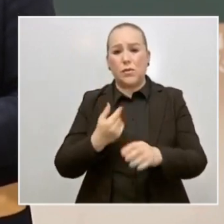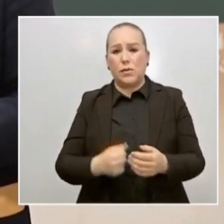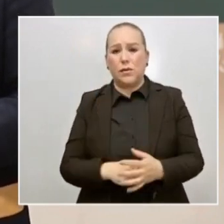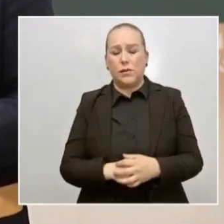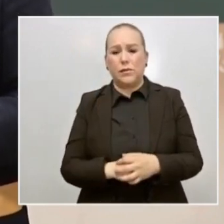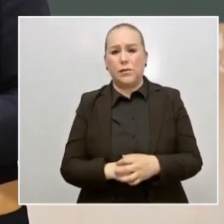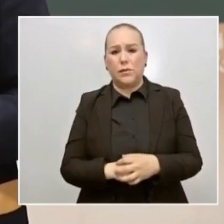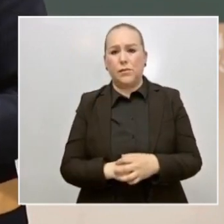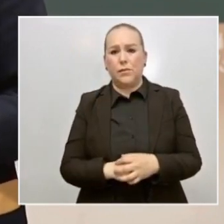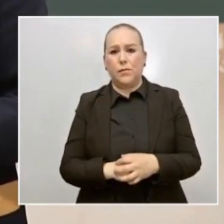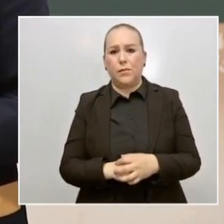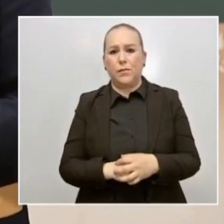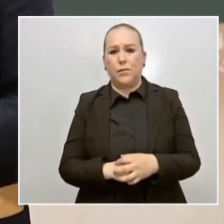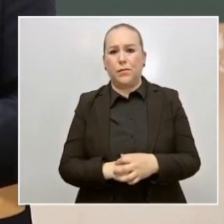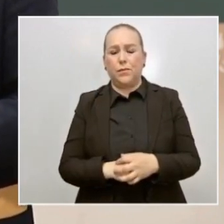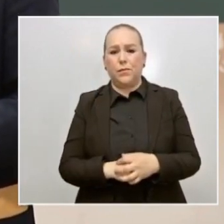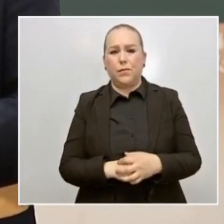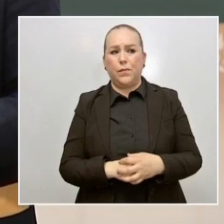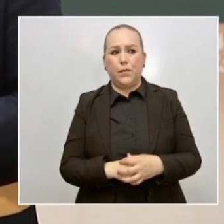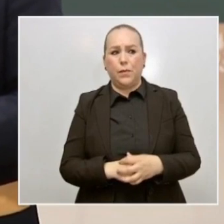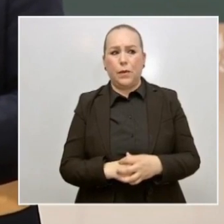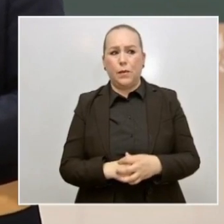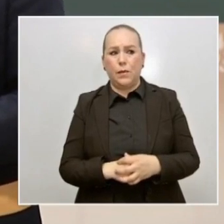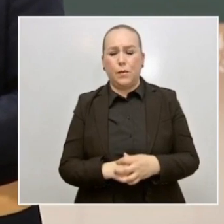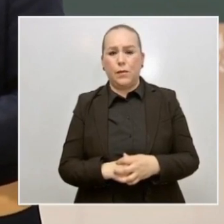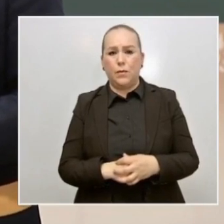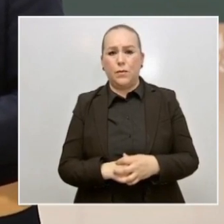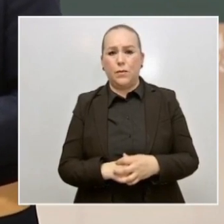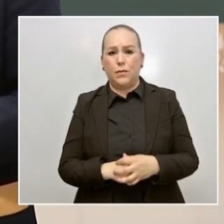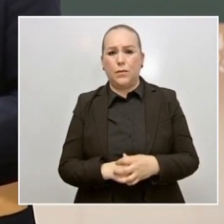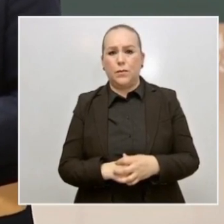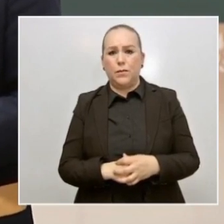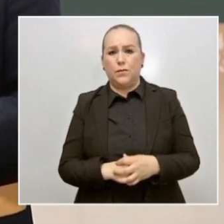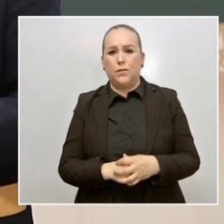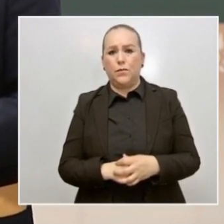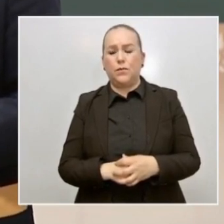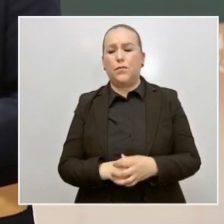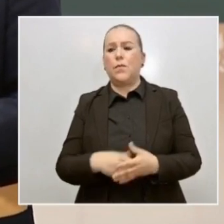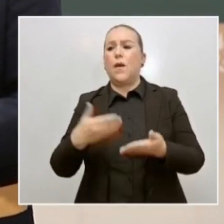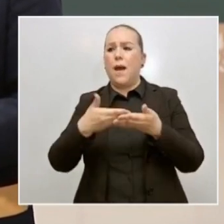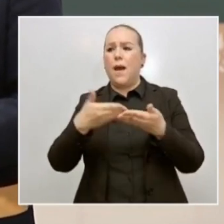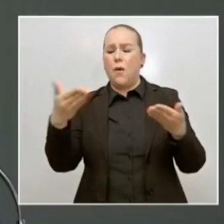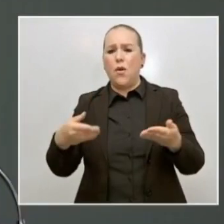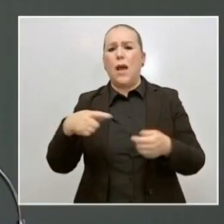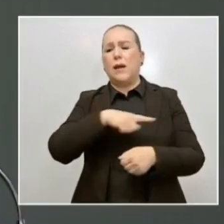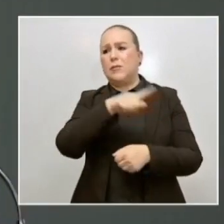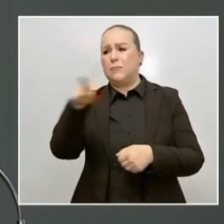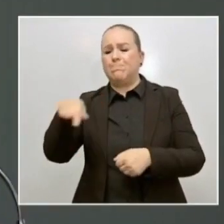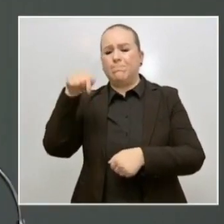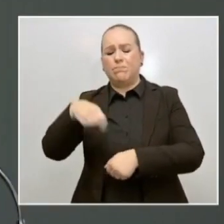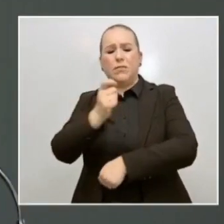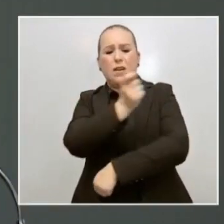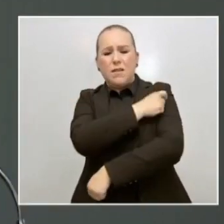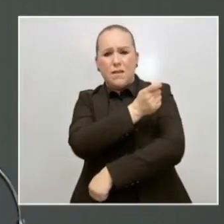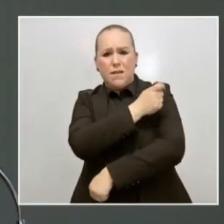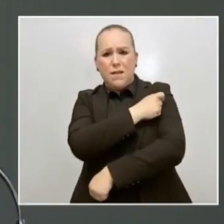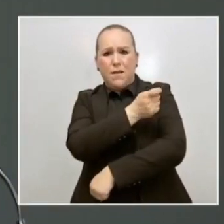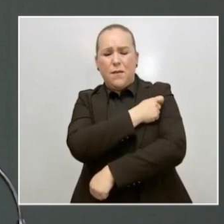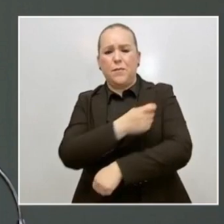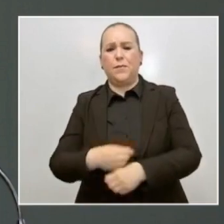en el proceso de repatriación. La campaña de vacunación avanza en Chihuahua, señor presidente.